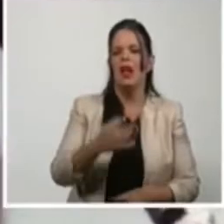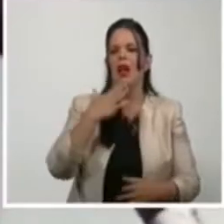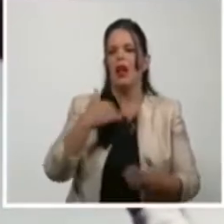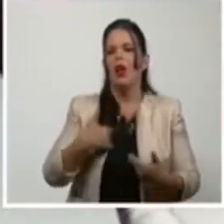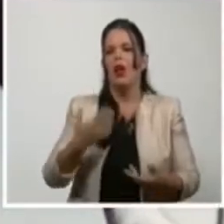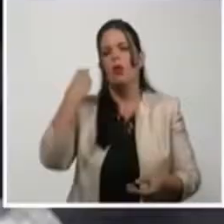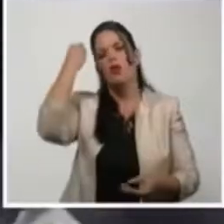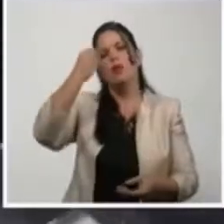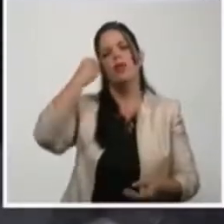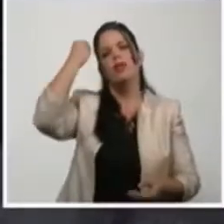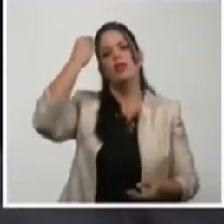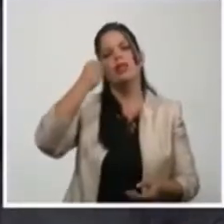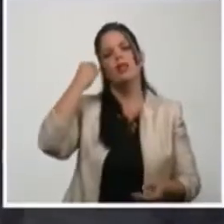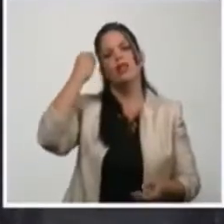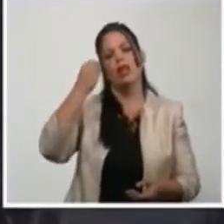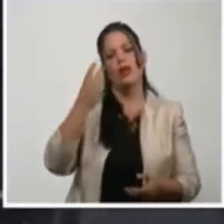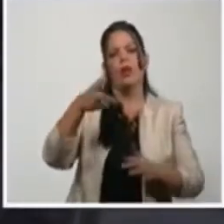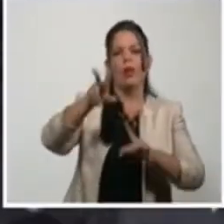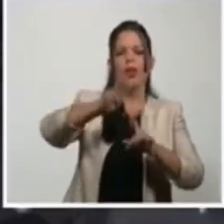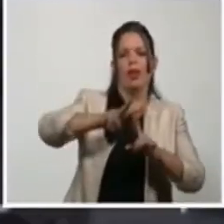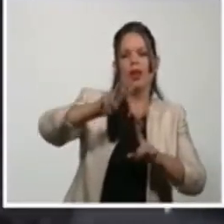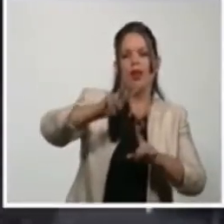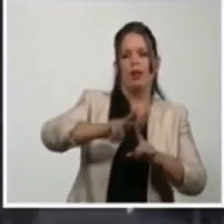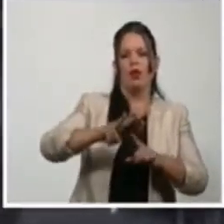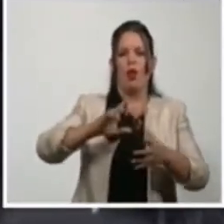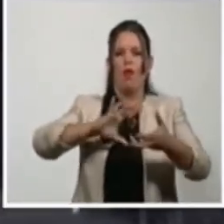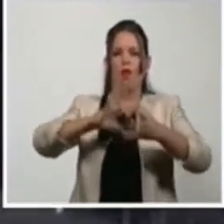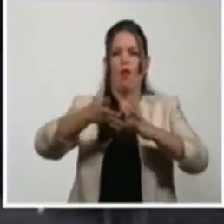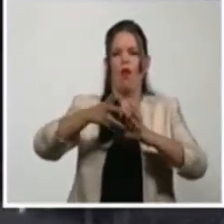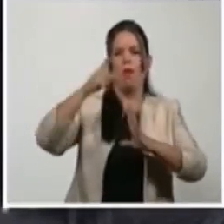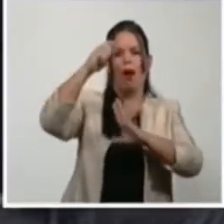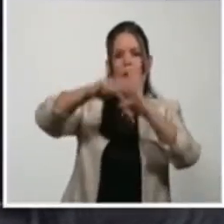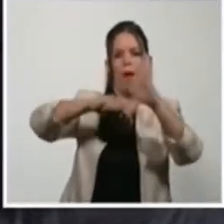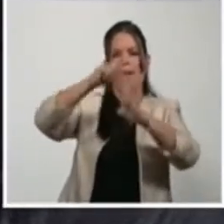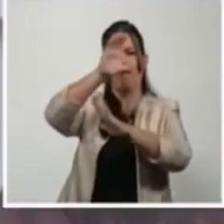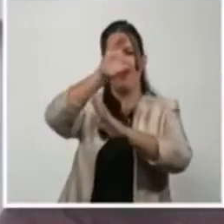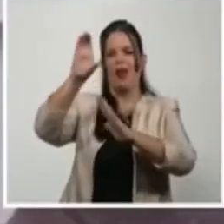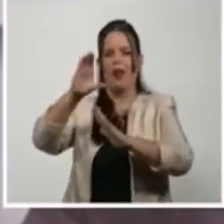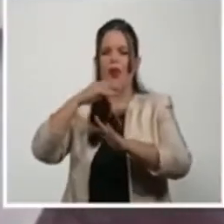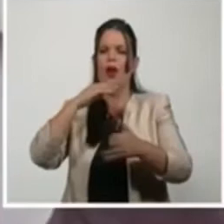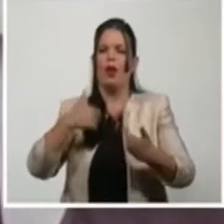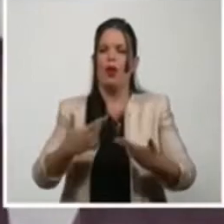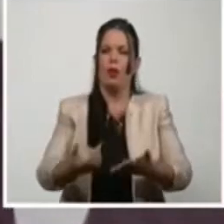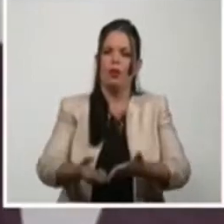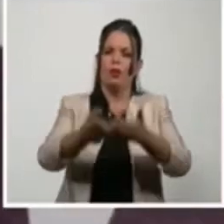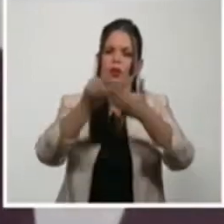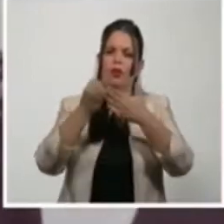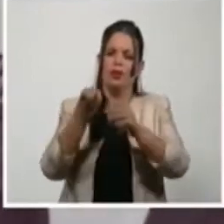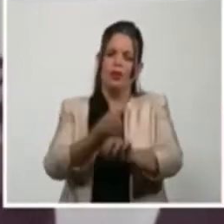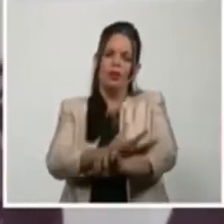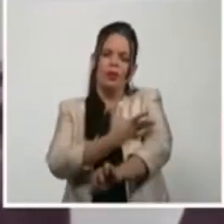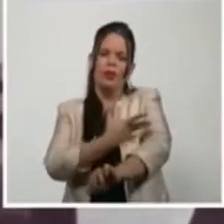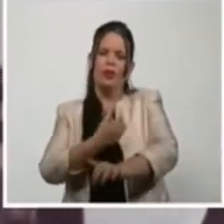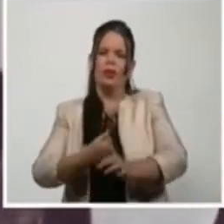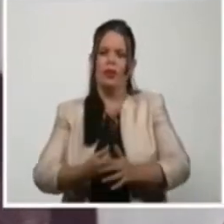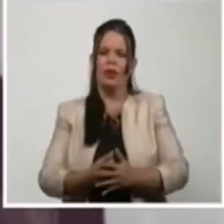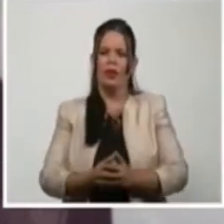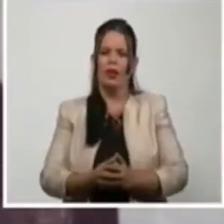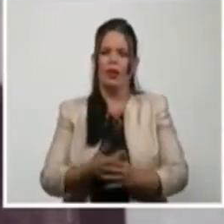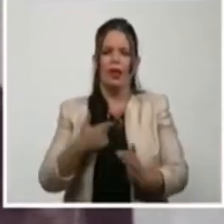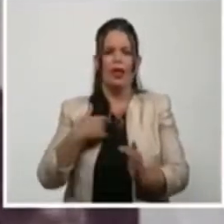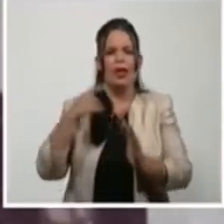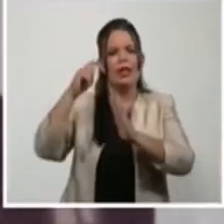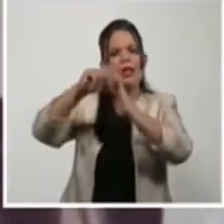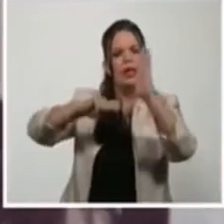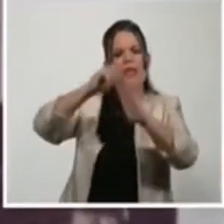arte a su existencia y cómo otras manifestaciones de la cultura también lo enriquecían. El cine para mí es muchas cosas,